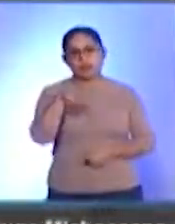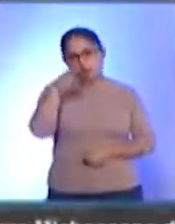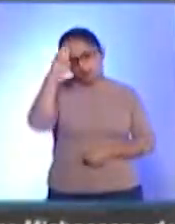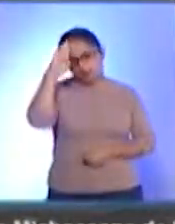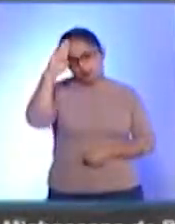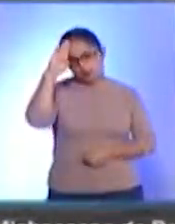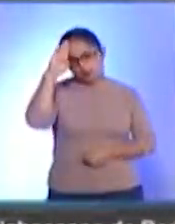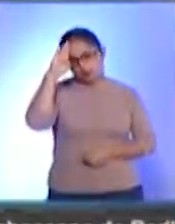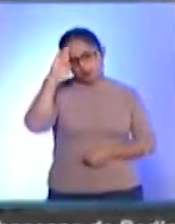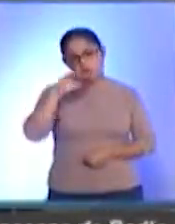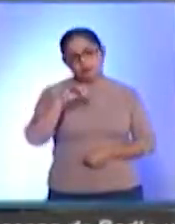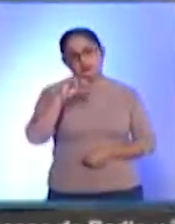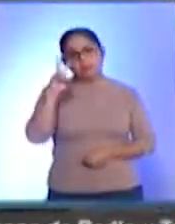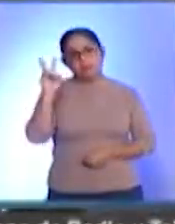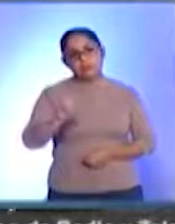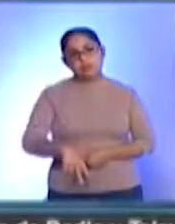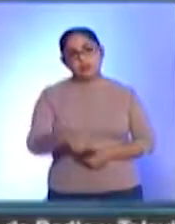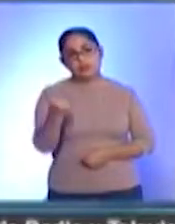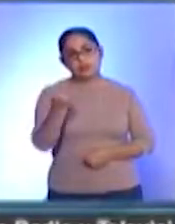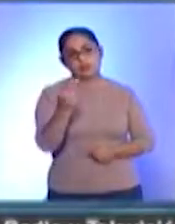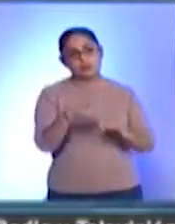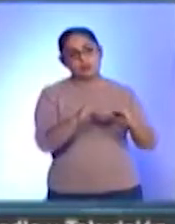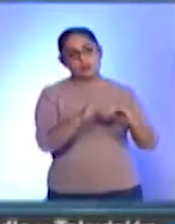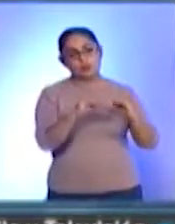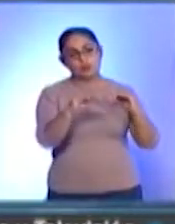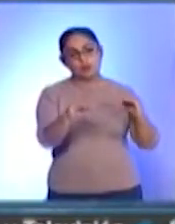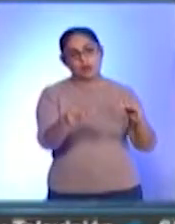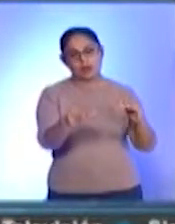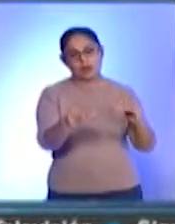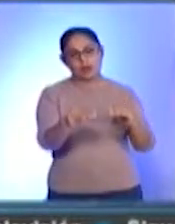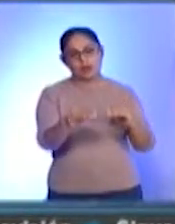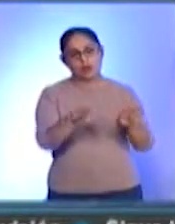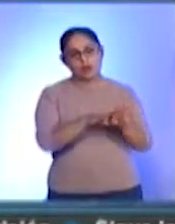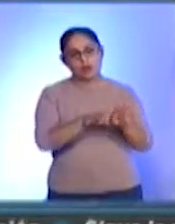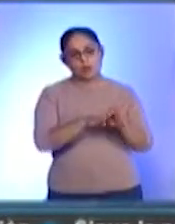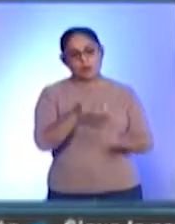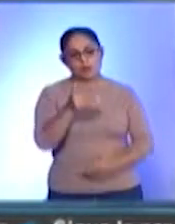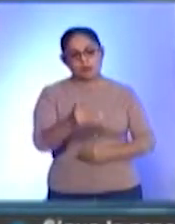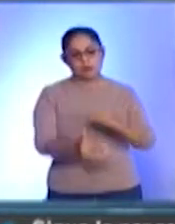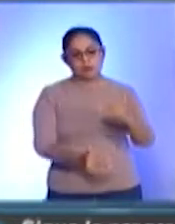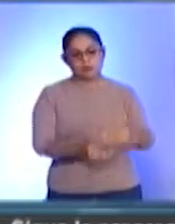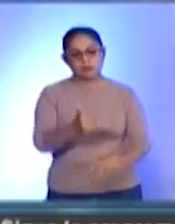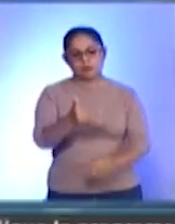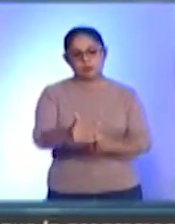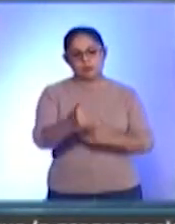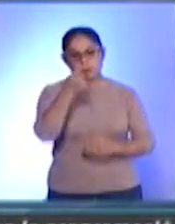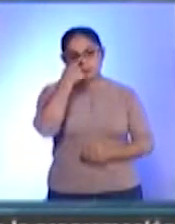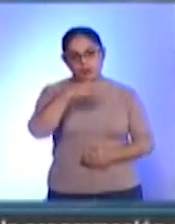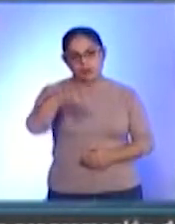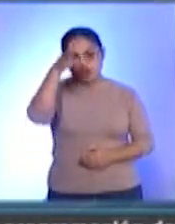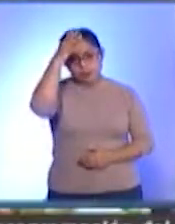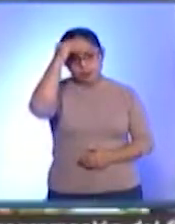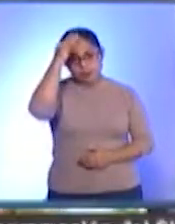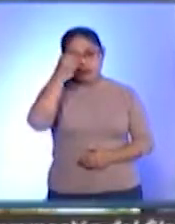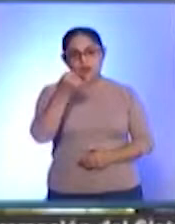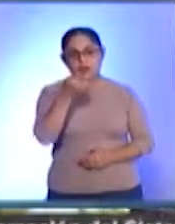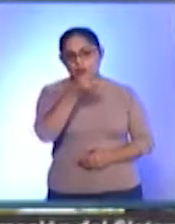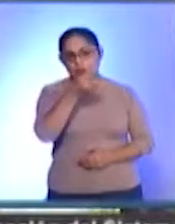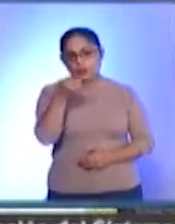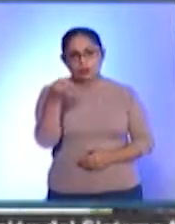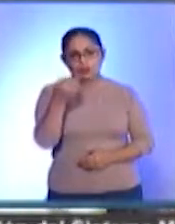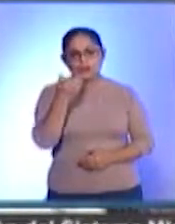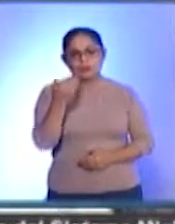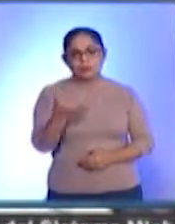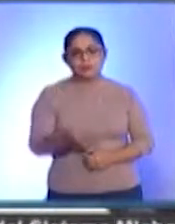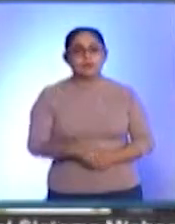debe ir aparejado a ese proceso, un proceso de reflexión, de aprendizaje y de organización. Las